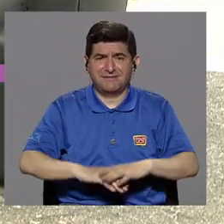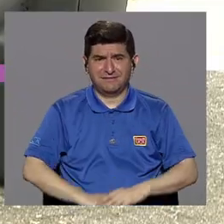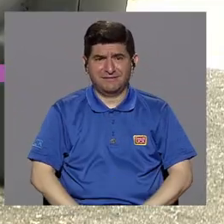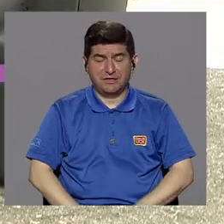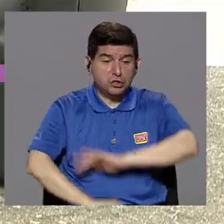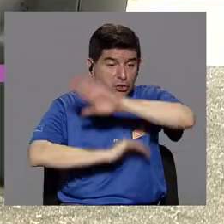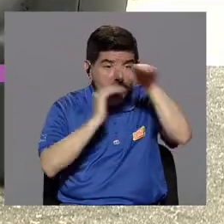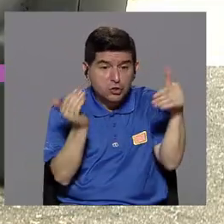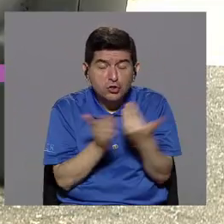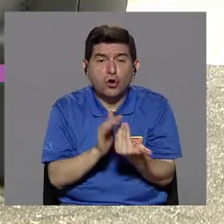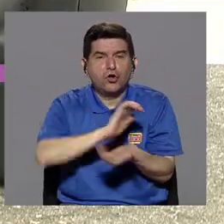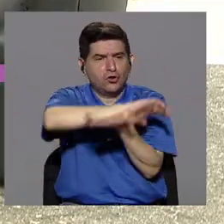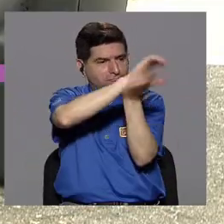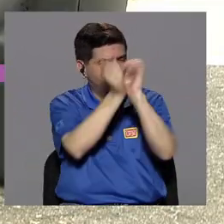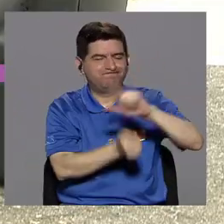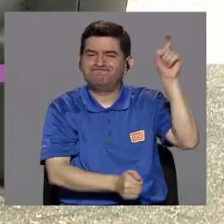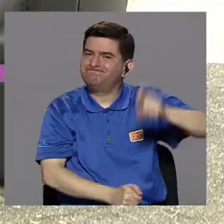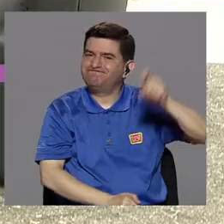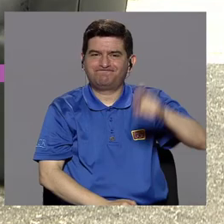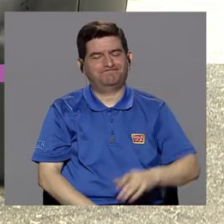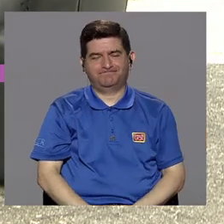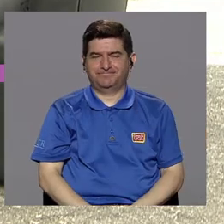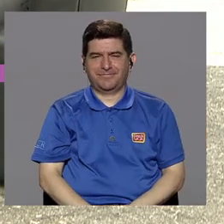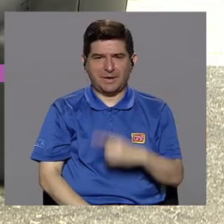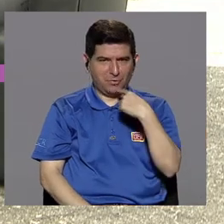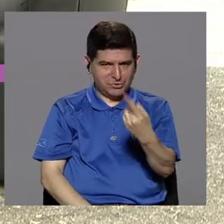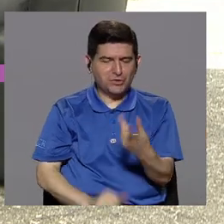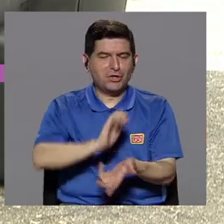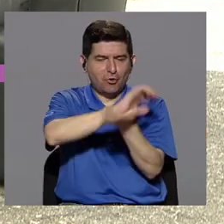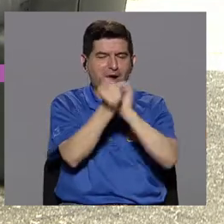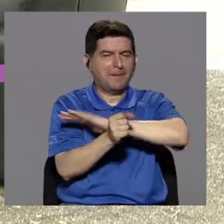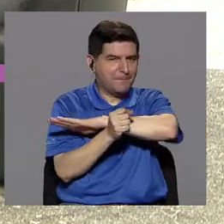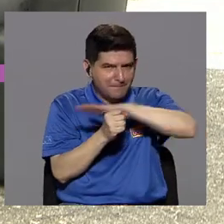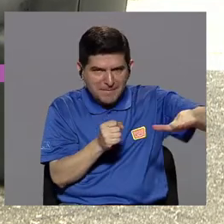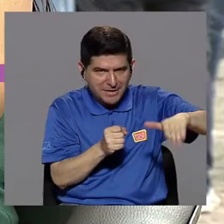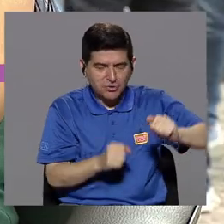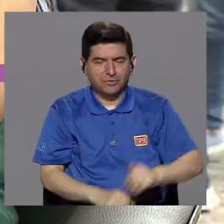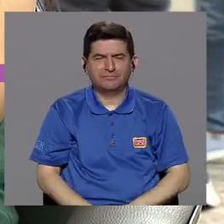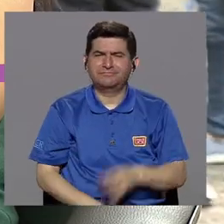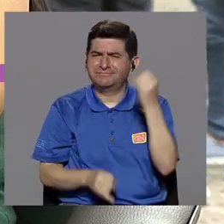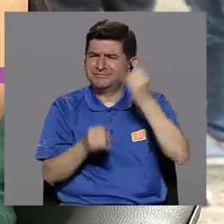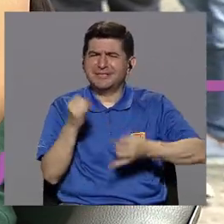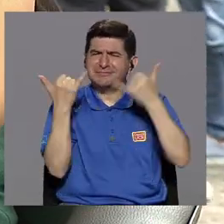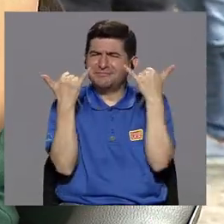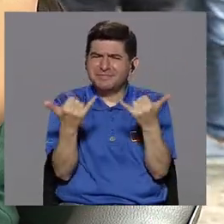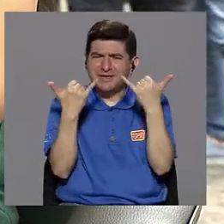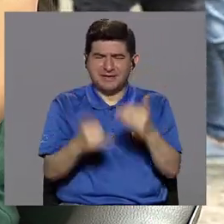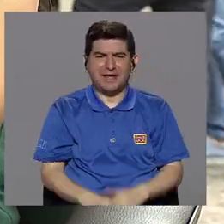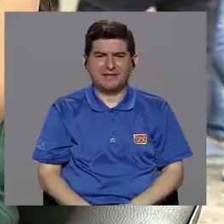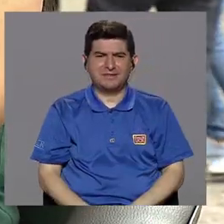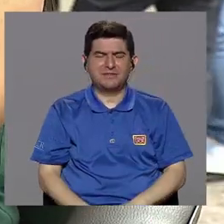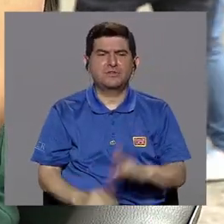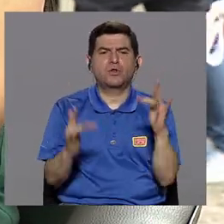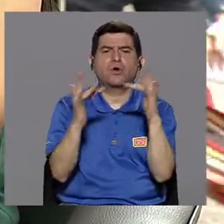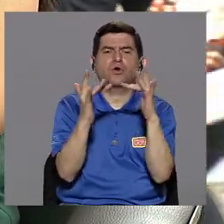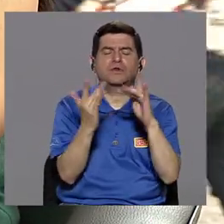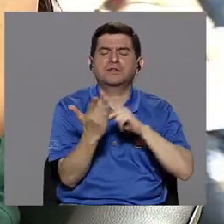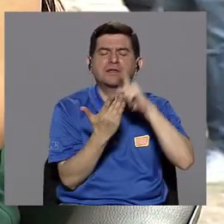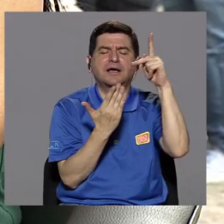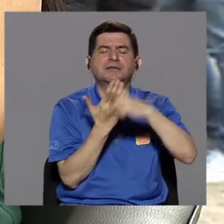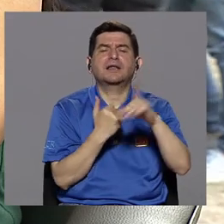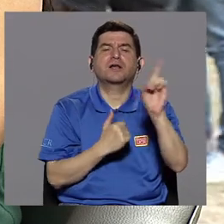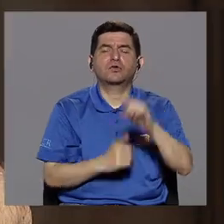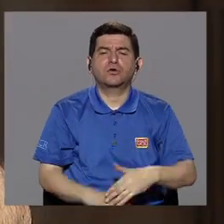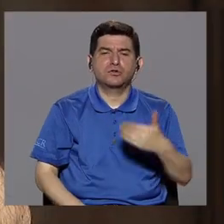eso tiene que cambiar. Por eso me refiero a es un cambio integral. Para finalizar, ¿dónde se puede contactar el programa y obtener